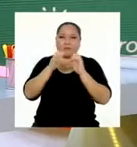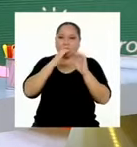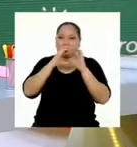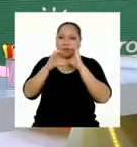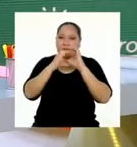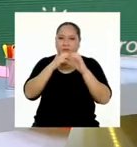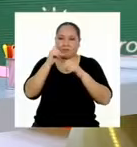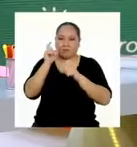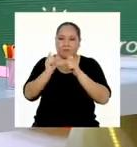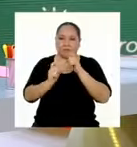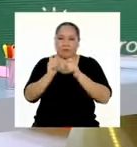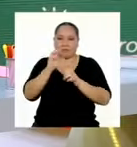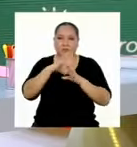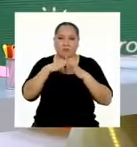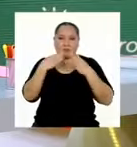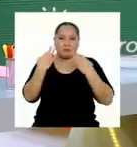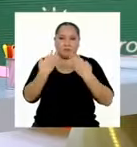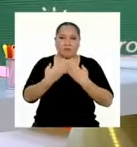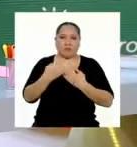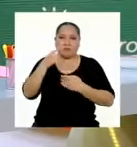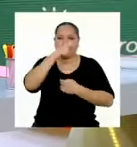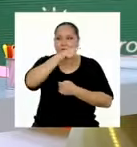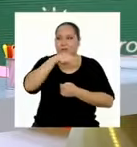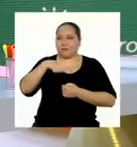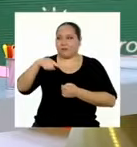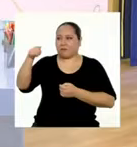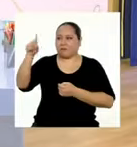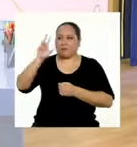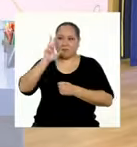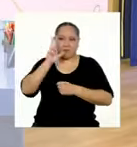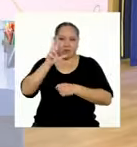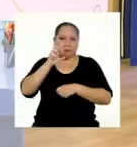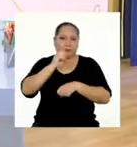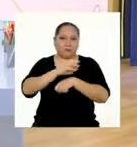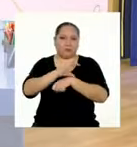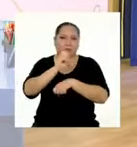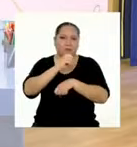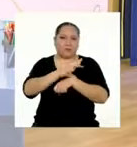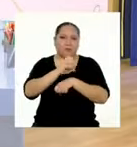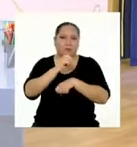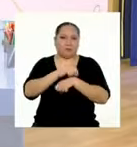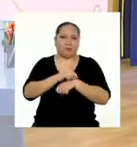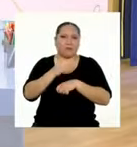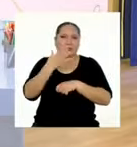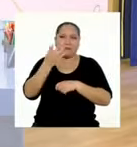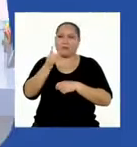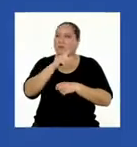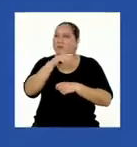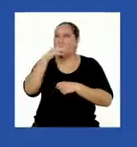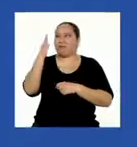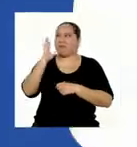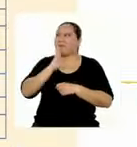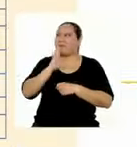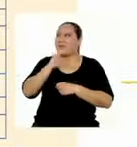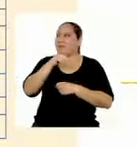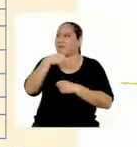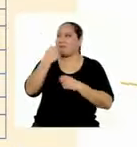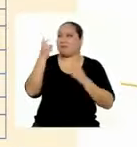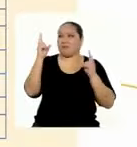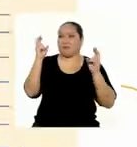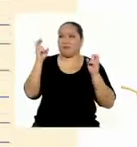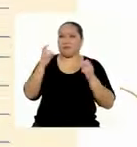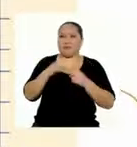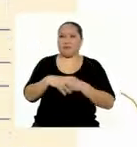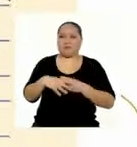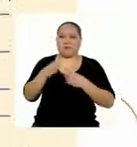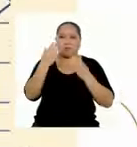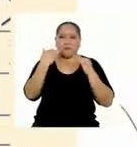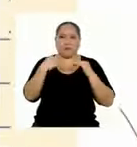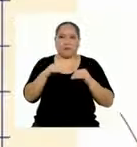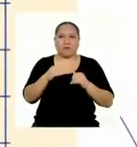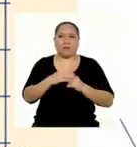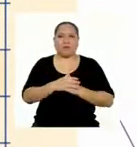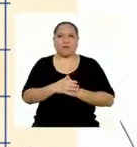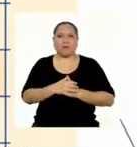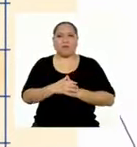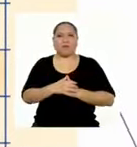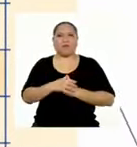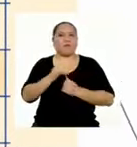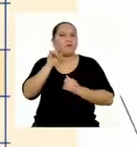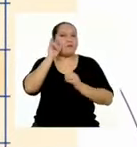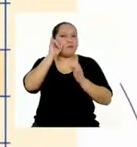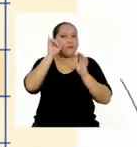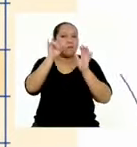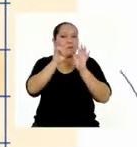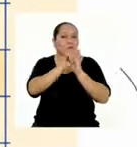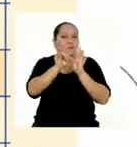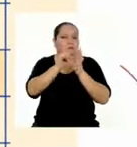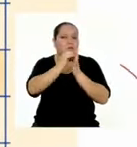comunicación entre los miembros de la familia apuntan a ello. Nos está hablando de otros temas. Siguiente pregunta. ¿Las